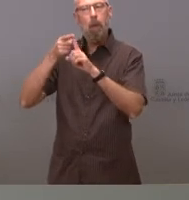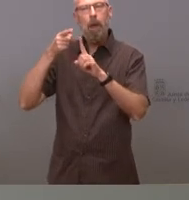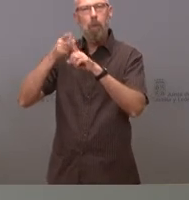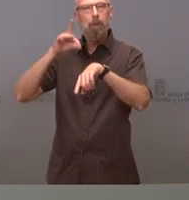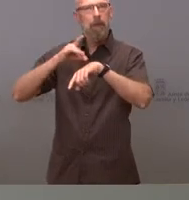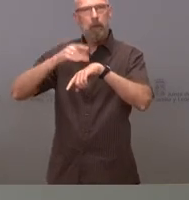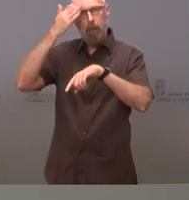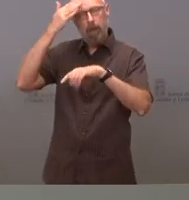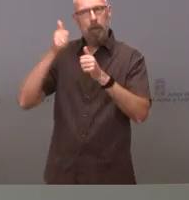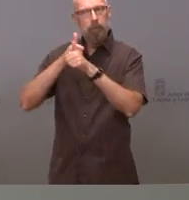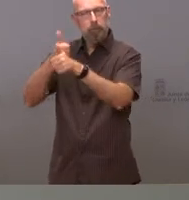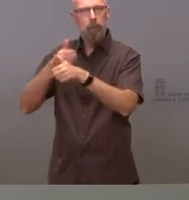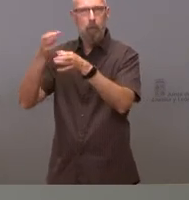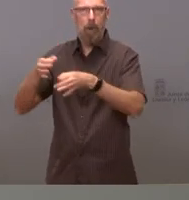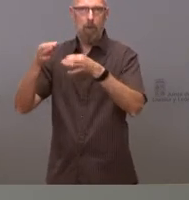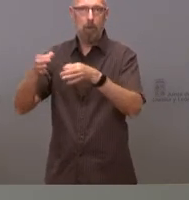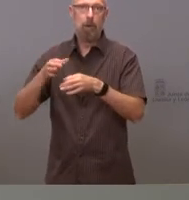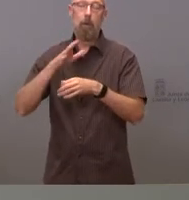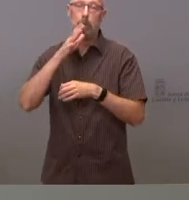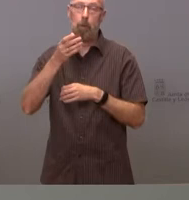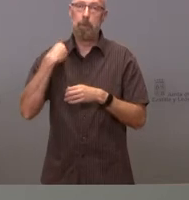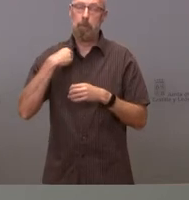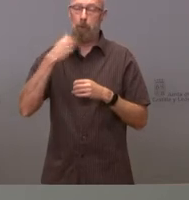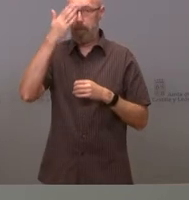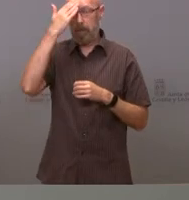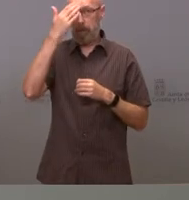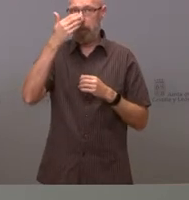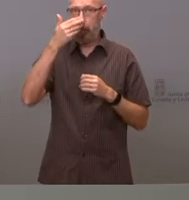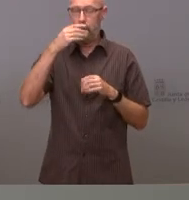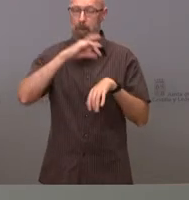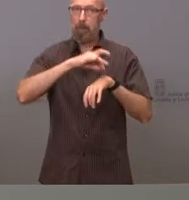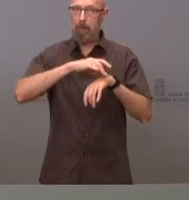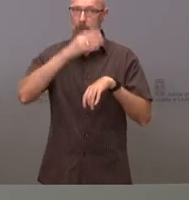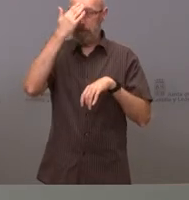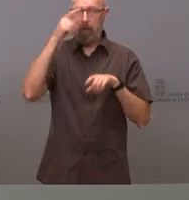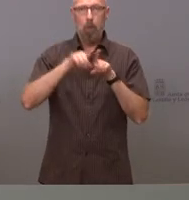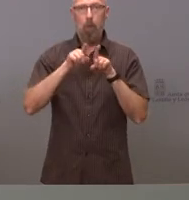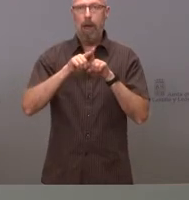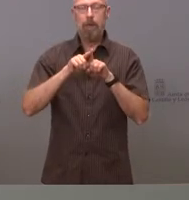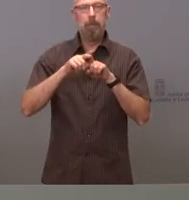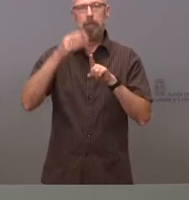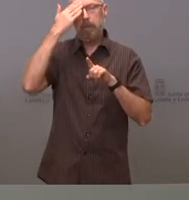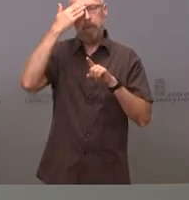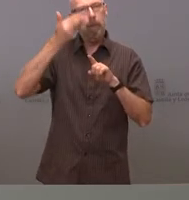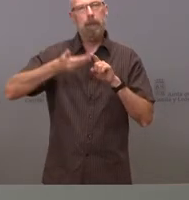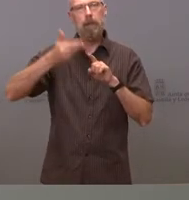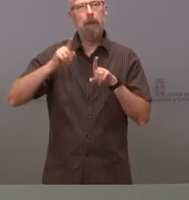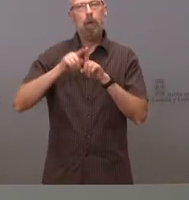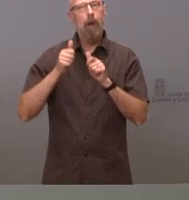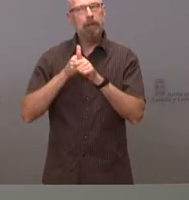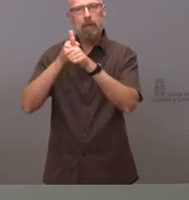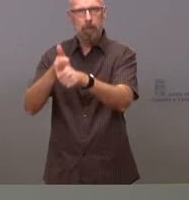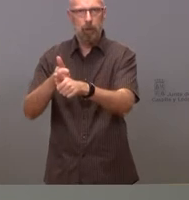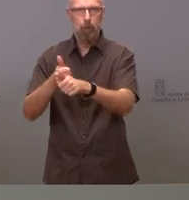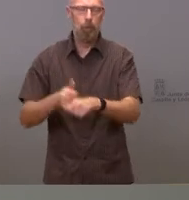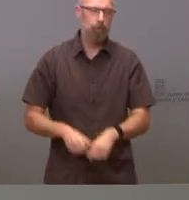familia porque uno de los principios que da fortaleza a la atención primaria es la longitudinalidad si yo estoy atendiendo un